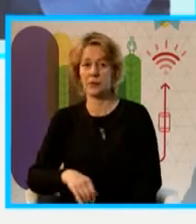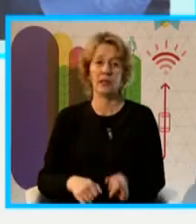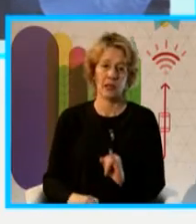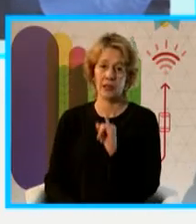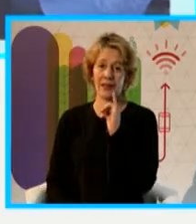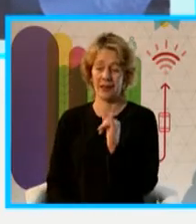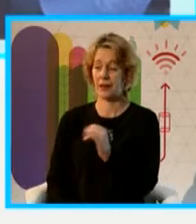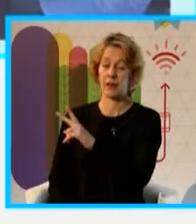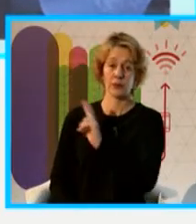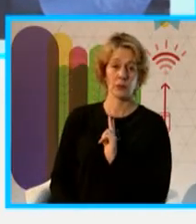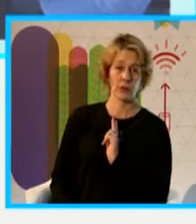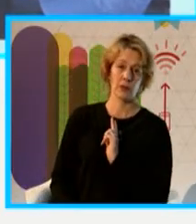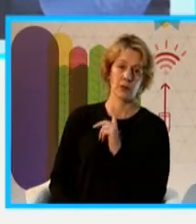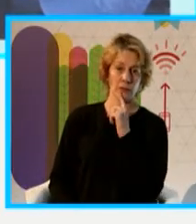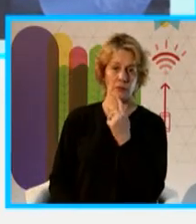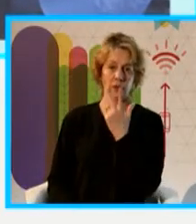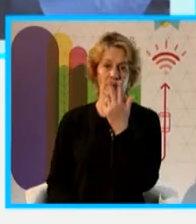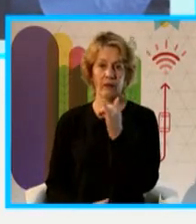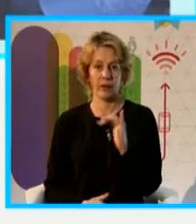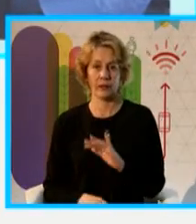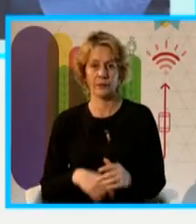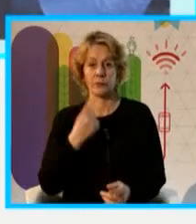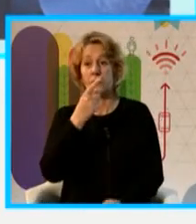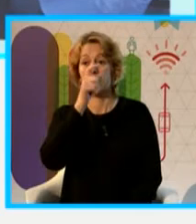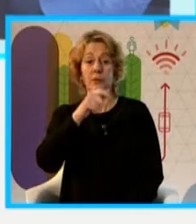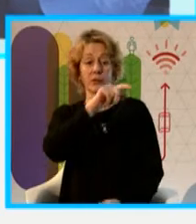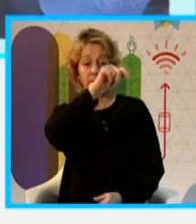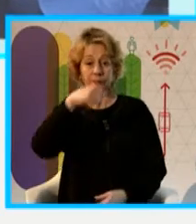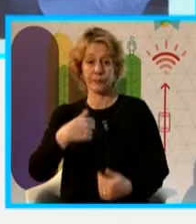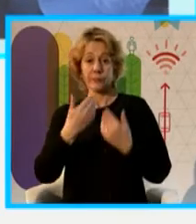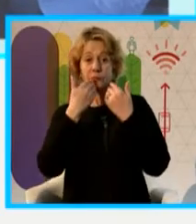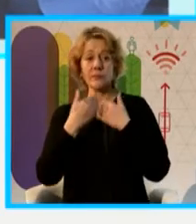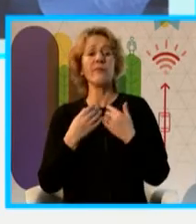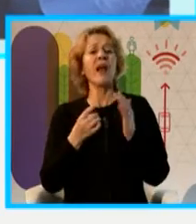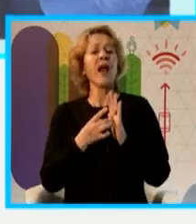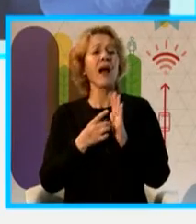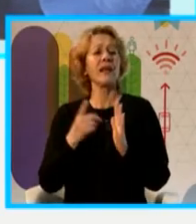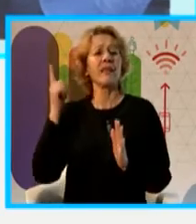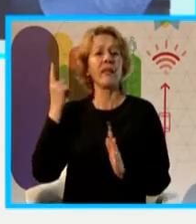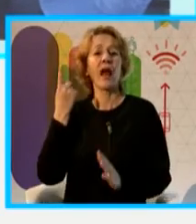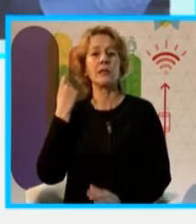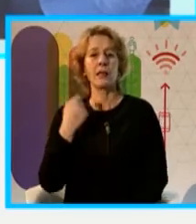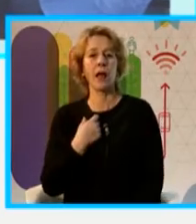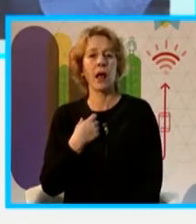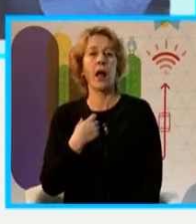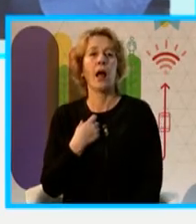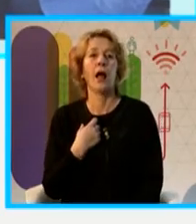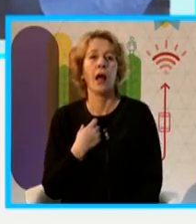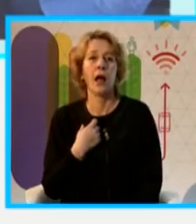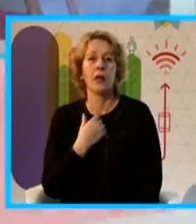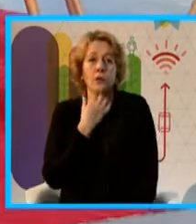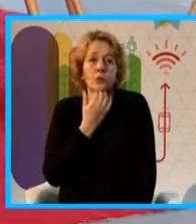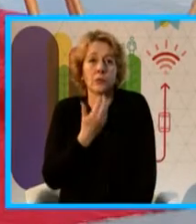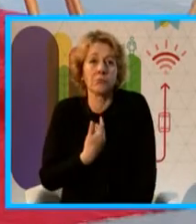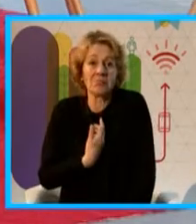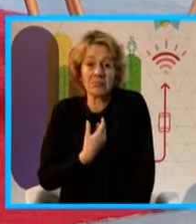resultado. ¿Qué sucedía? Que cuando alguien nos preguntaba cómo estuvo la calidad del aire ayer, nosotros teníamos que contestar y yo